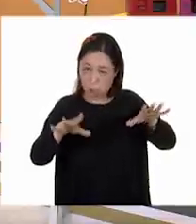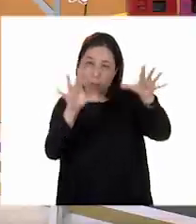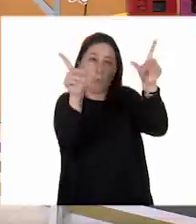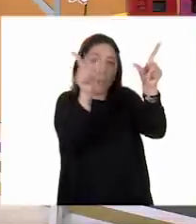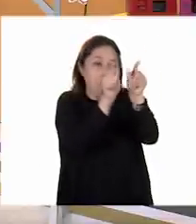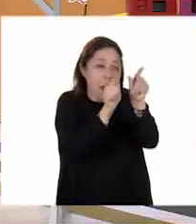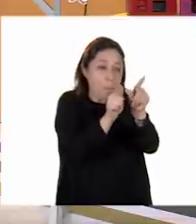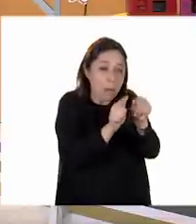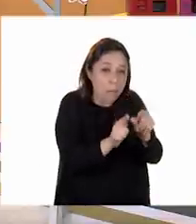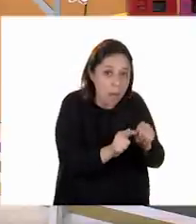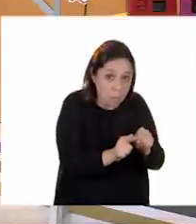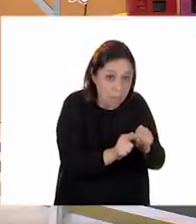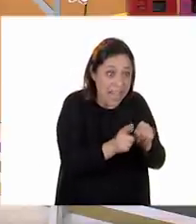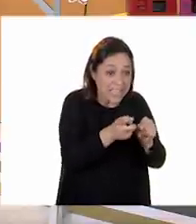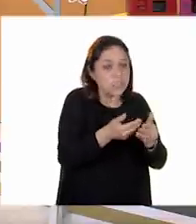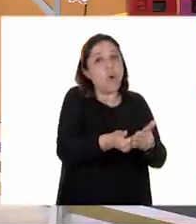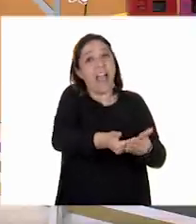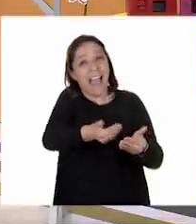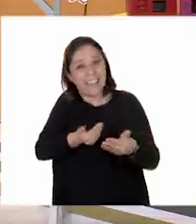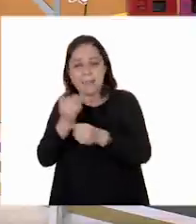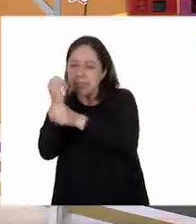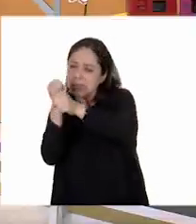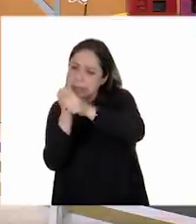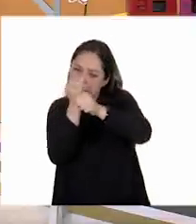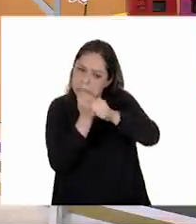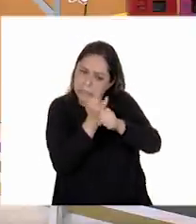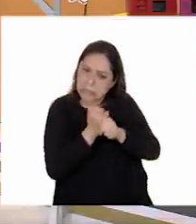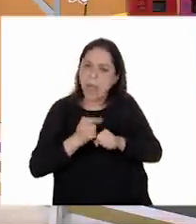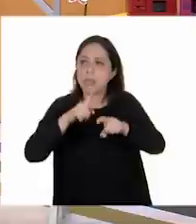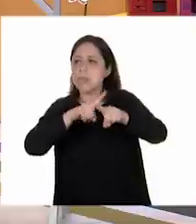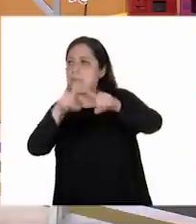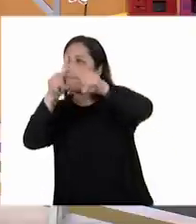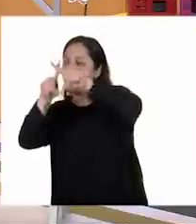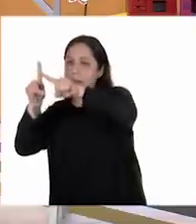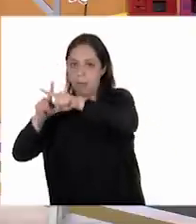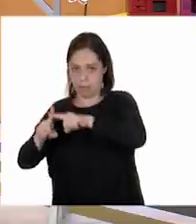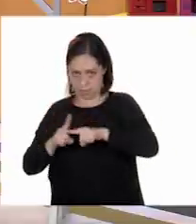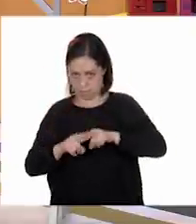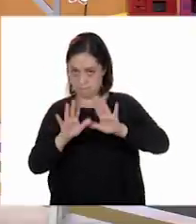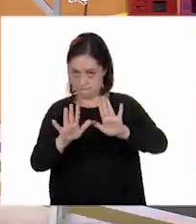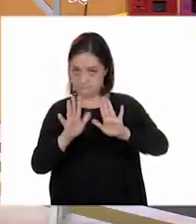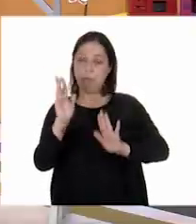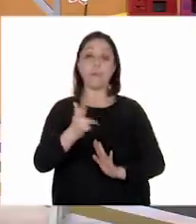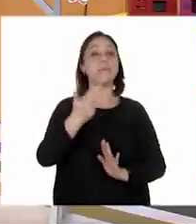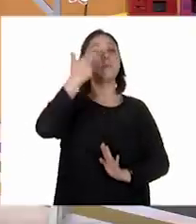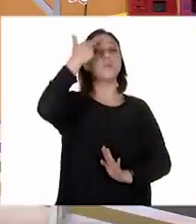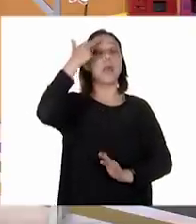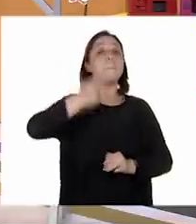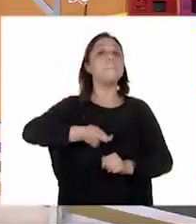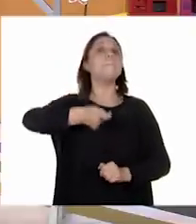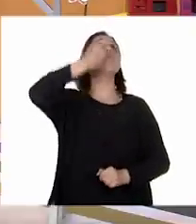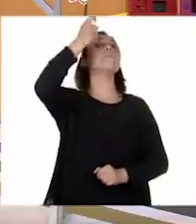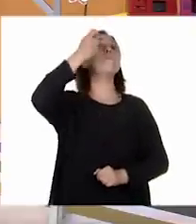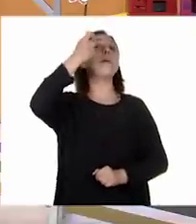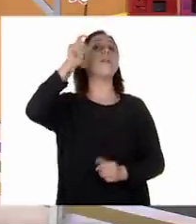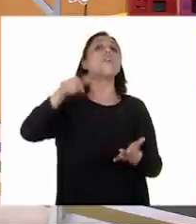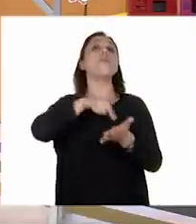previamente tuvimos que haber investigado en varias fuentes. Así Vamos a recordar un poco. Primer fuente en donde podemos buscar información.